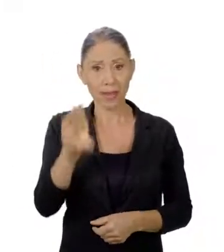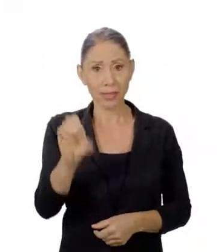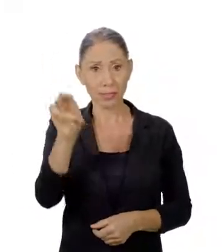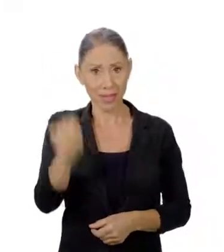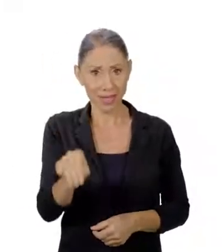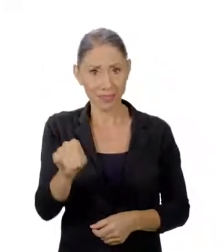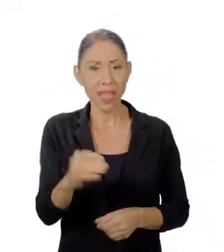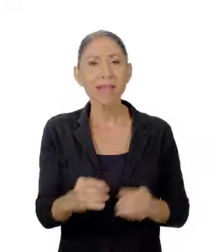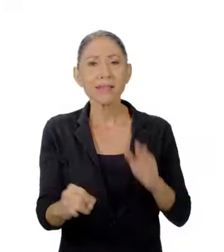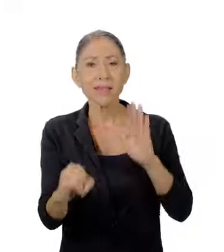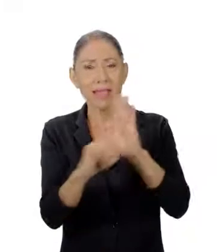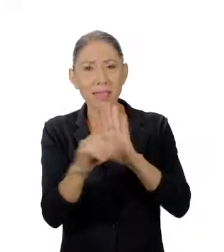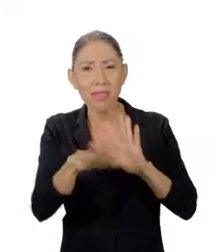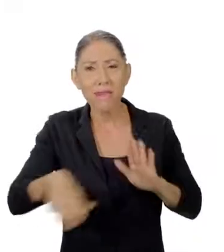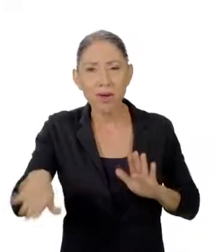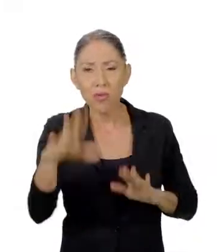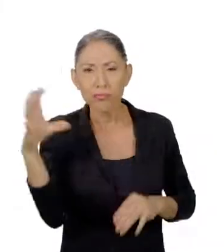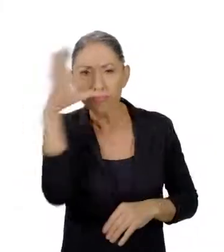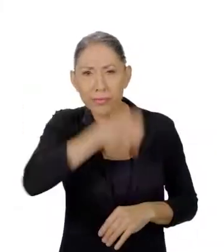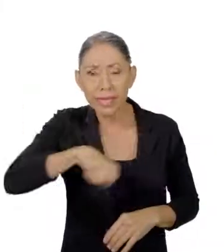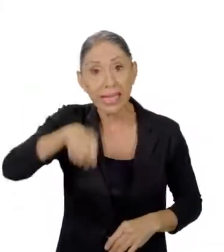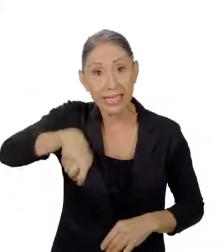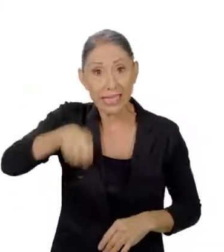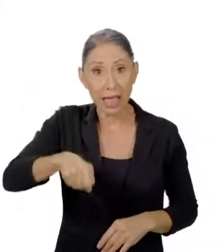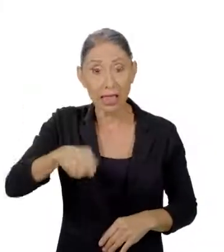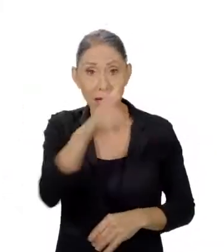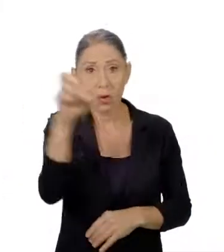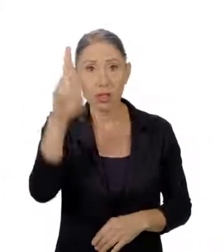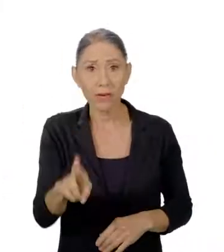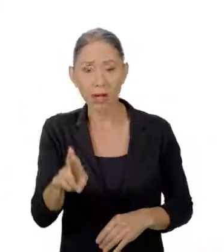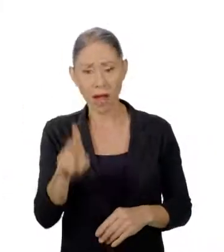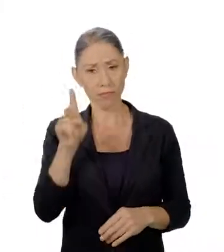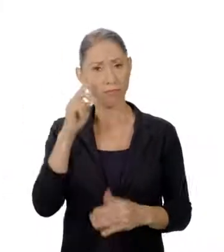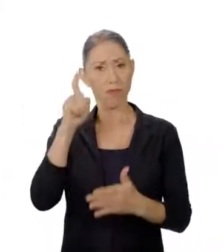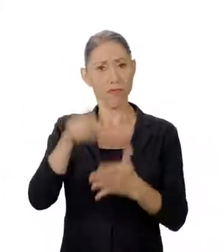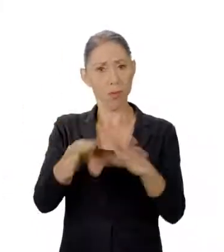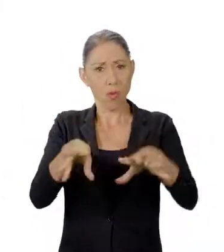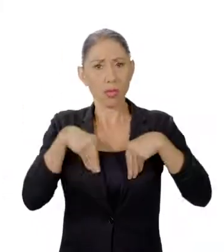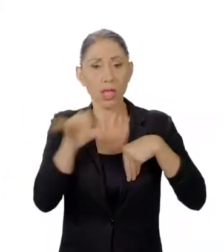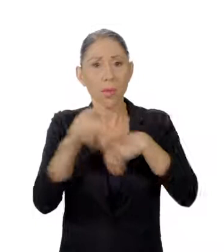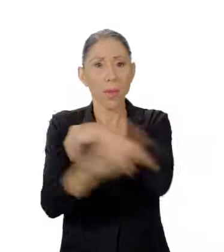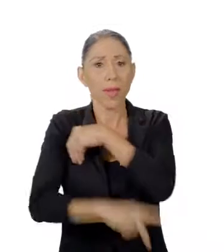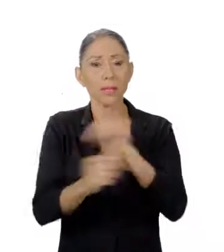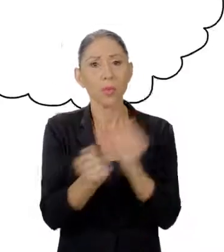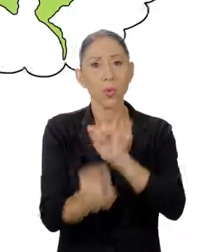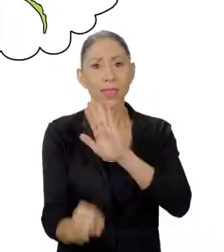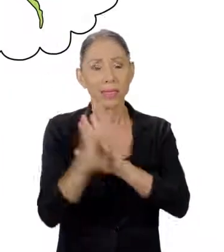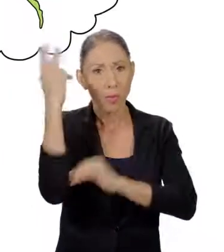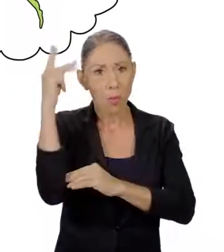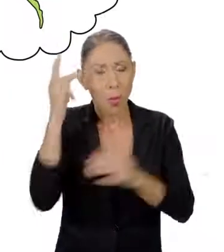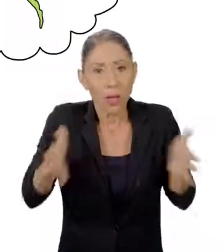Madriz, identificó la necesidad de que Costa Rica fuera reconocida como un país con identidad política, al